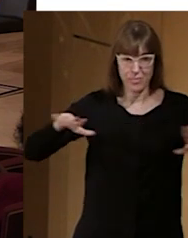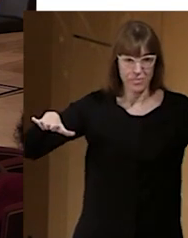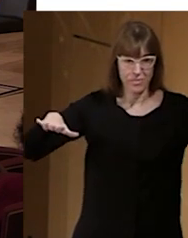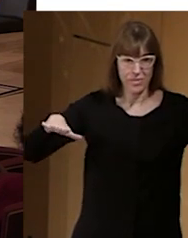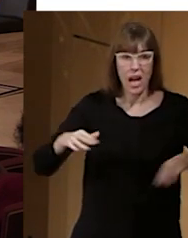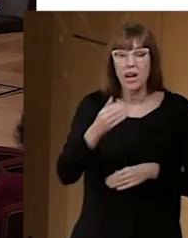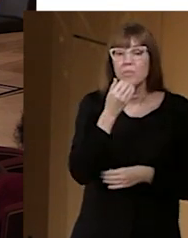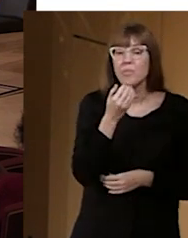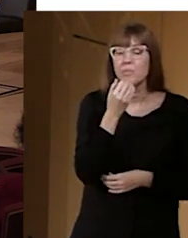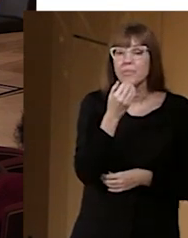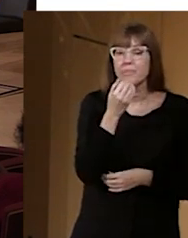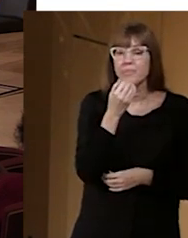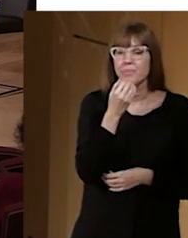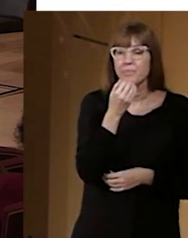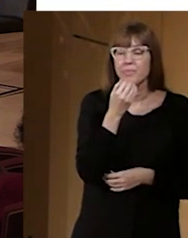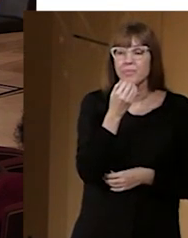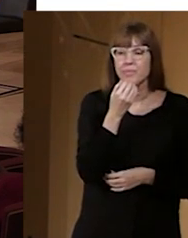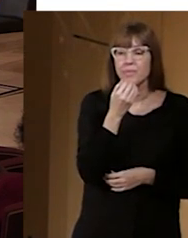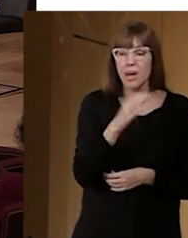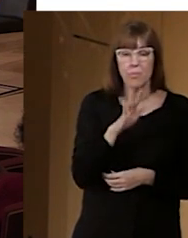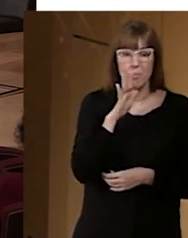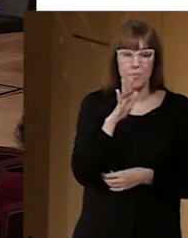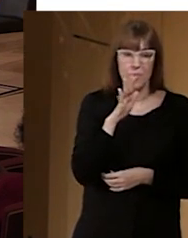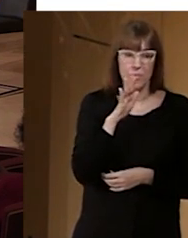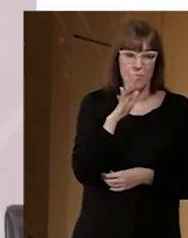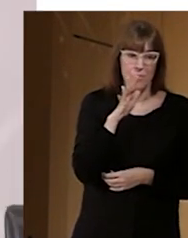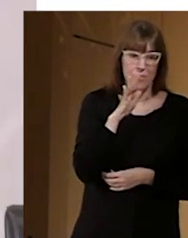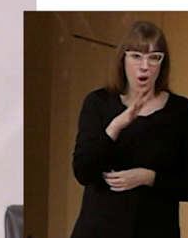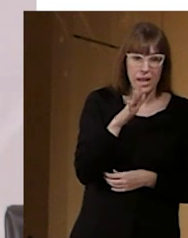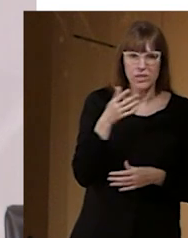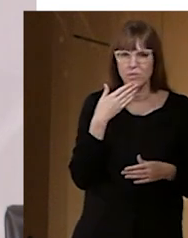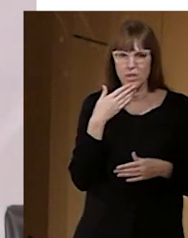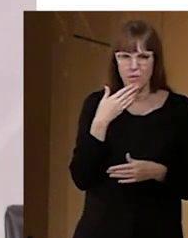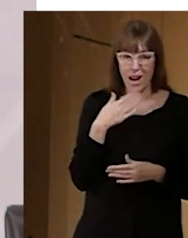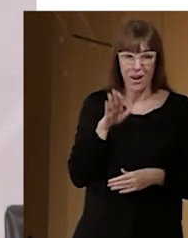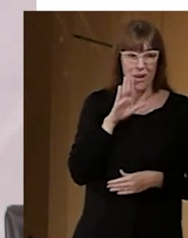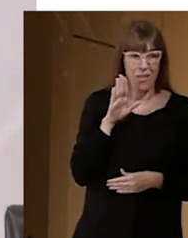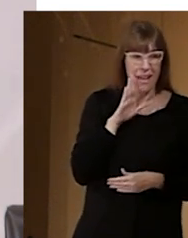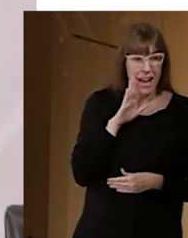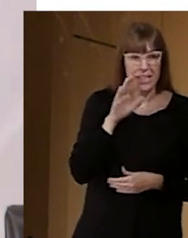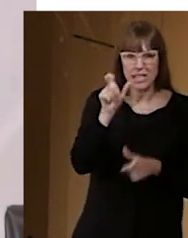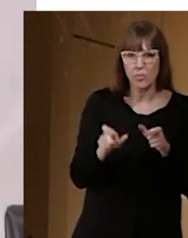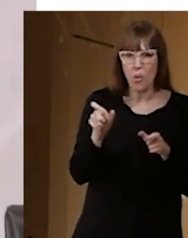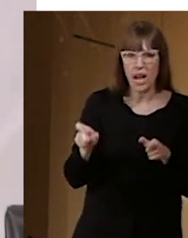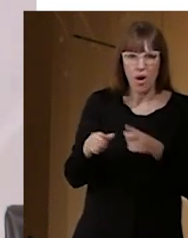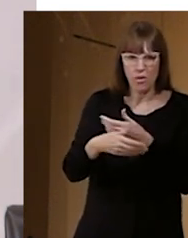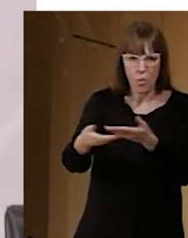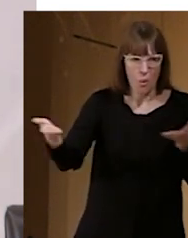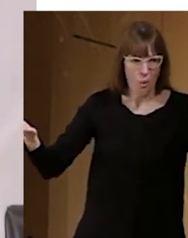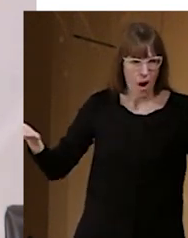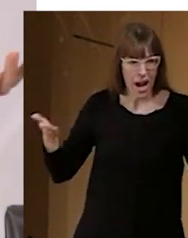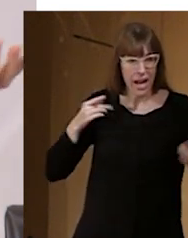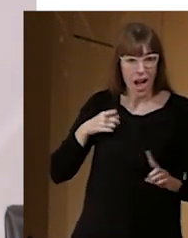un gancho más que puedes utilizar para, no solo para dirigirte al público objetivo, sino para dirigirte al